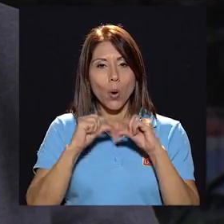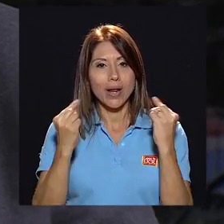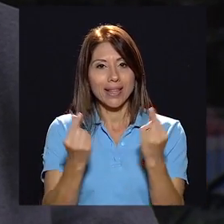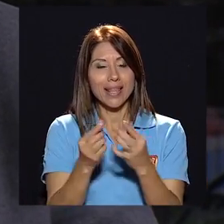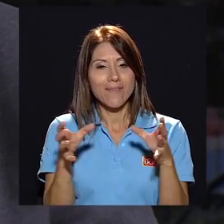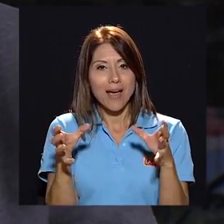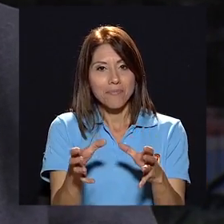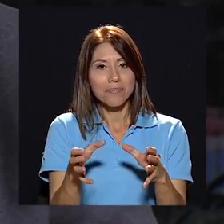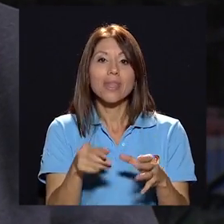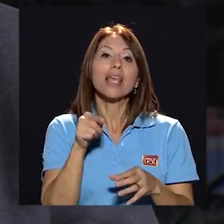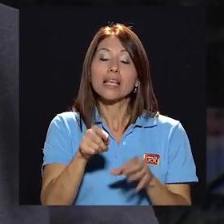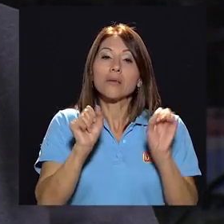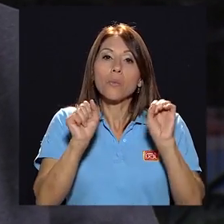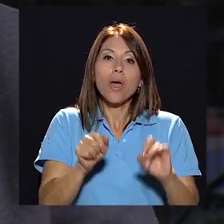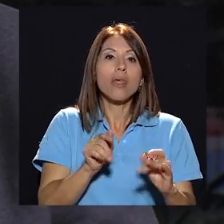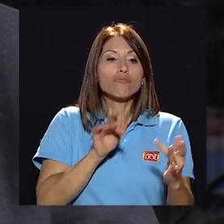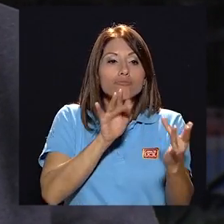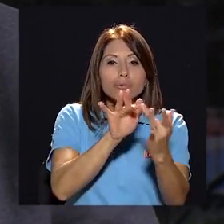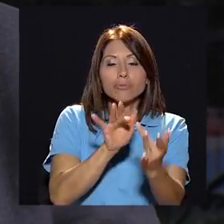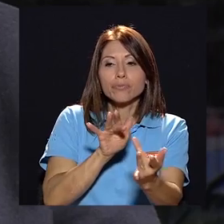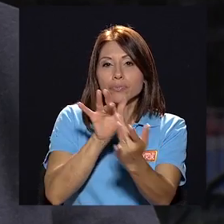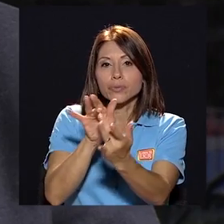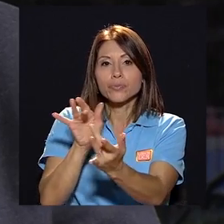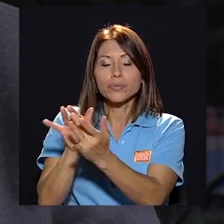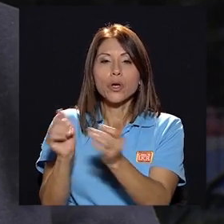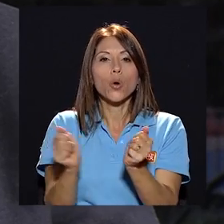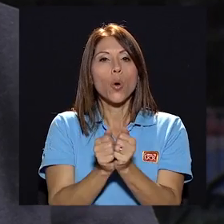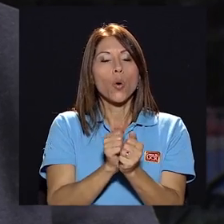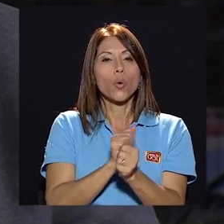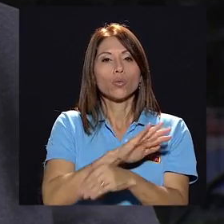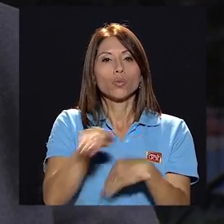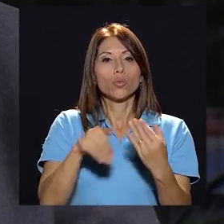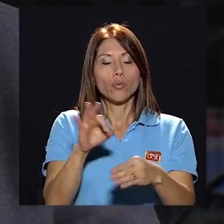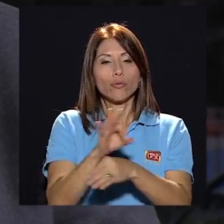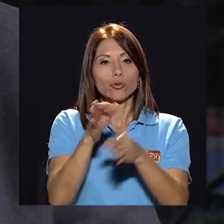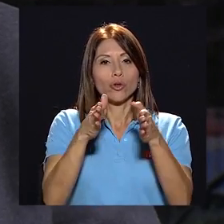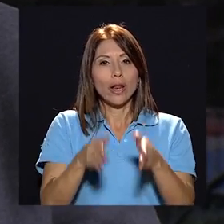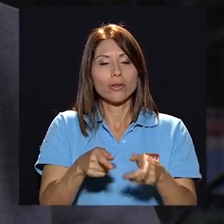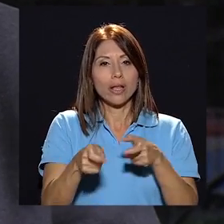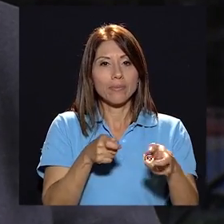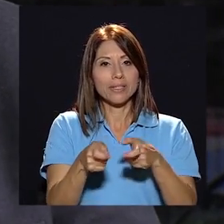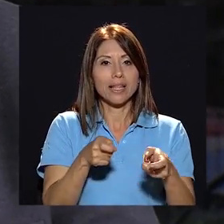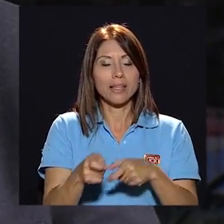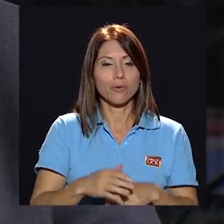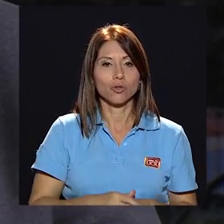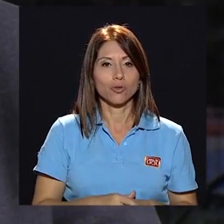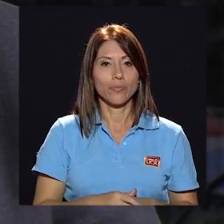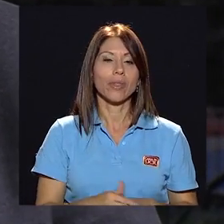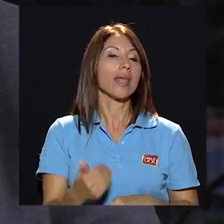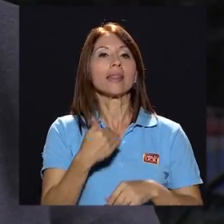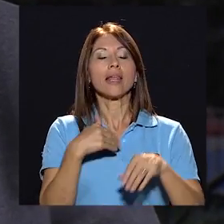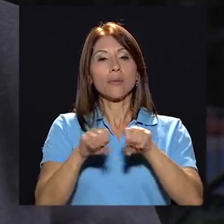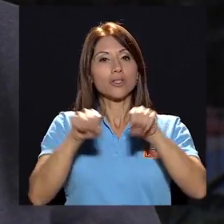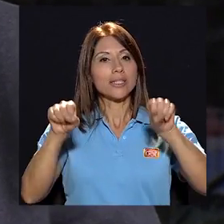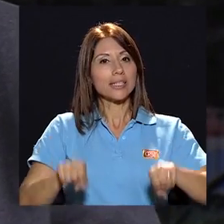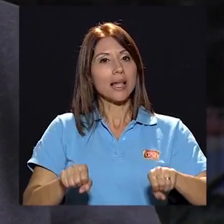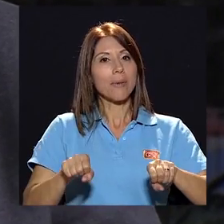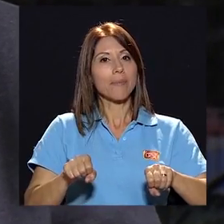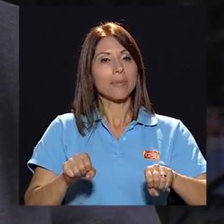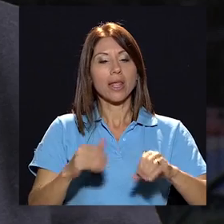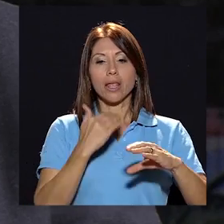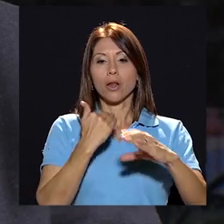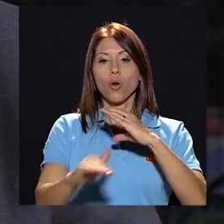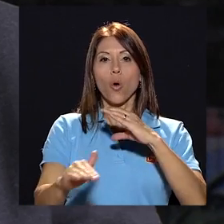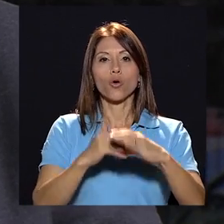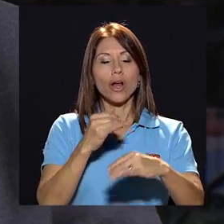acercamiento más próximo con cada uno de los funcionarios administrativos. Tenemos el sistema de correo